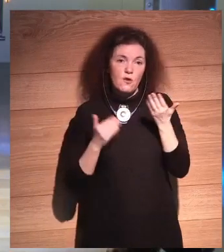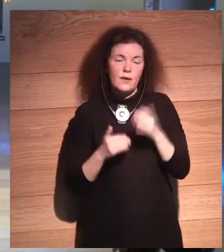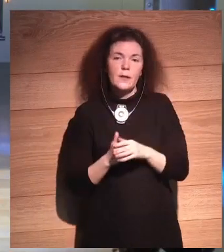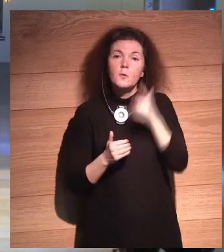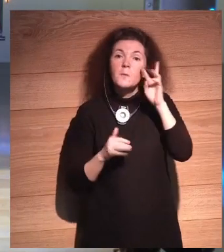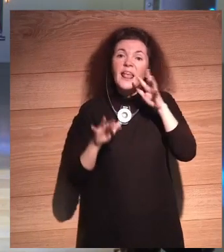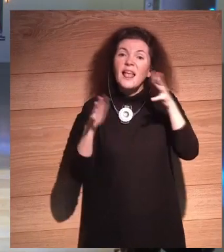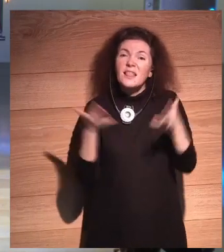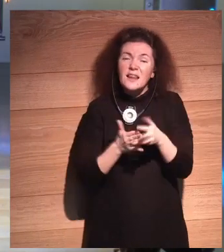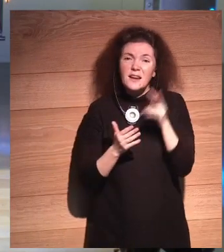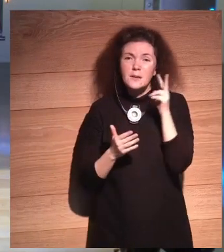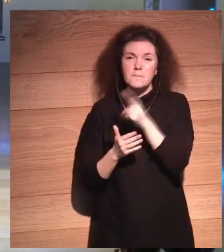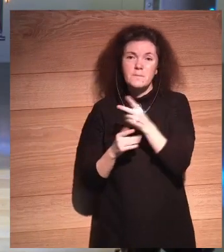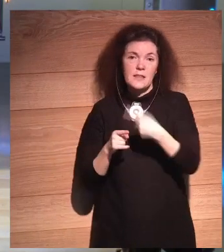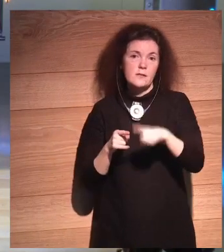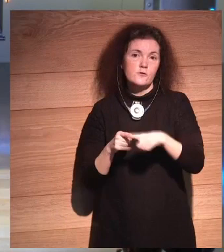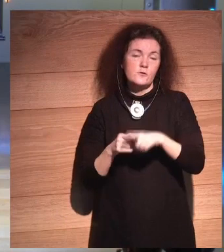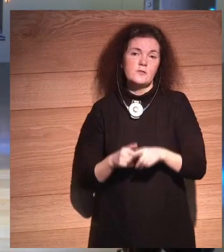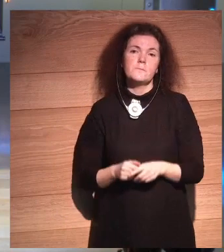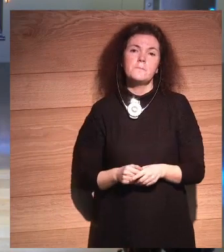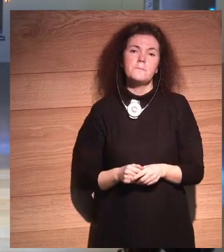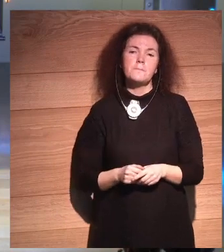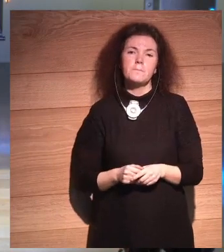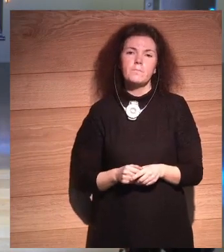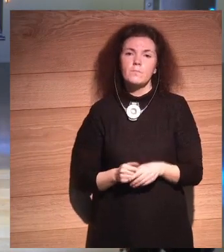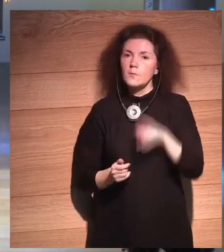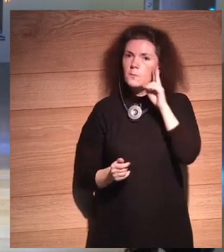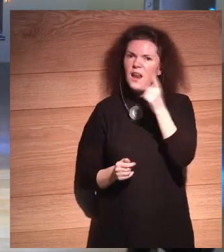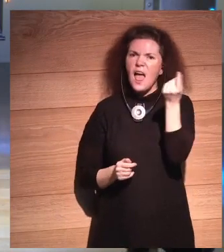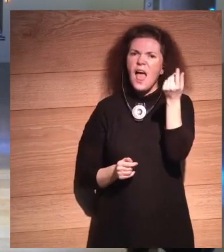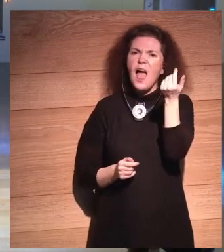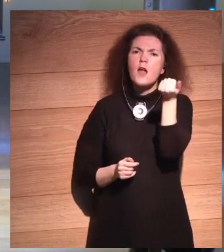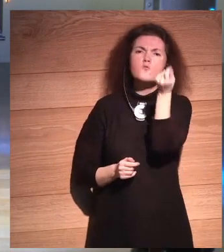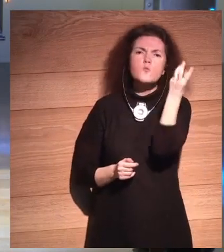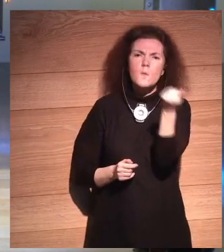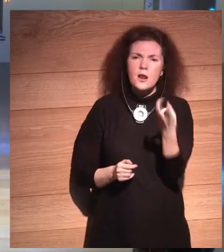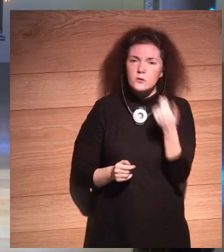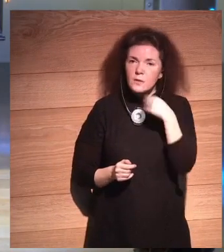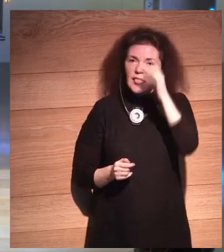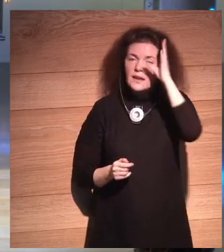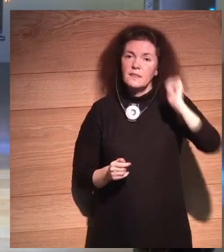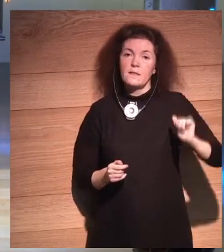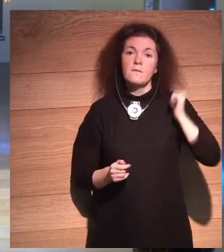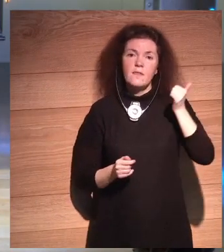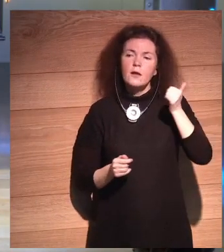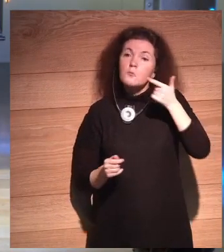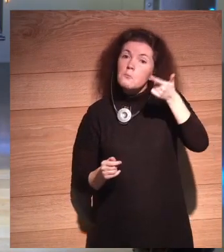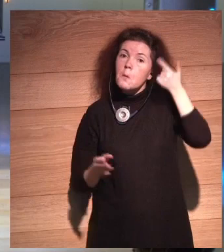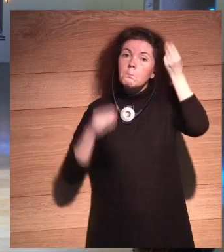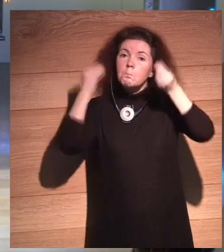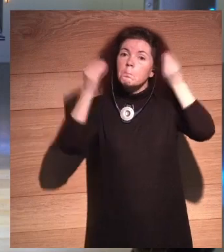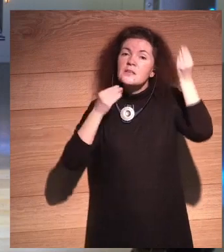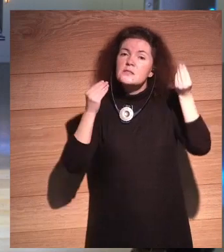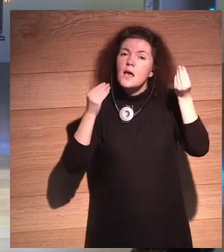Mirad el Internet de las cosas. Mirad qué cifras también la inteligencia artificial. ¿Creéis que